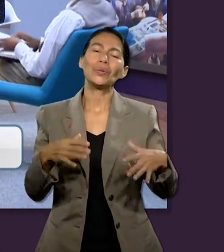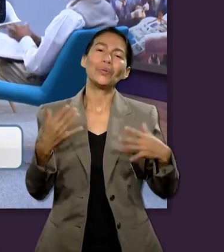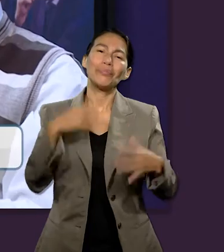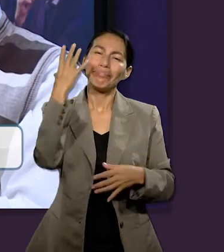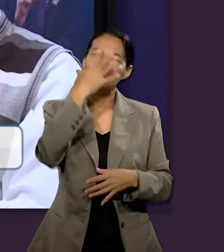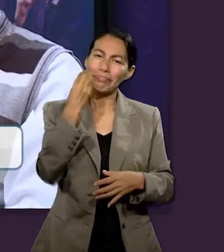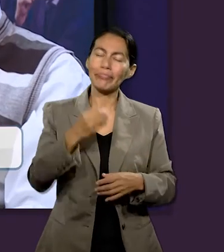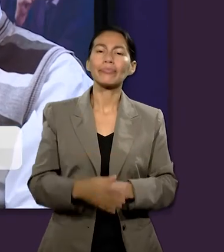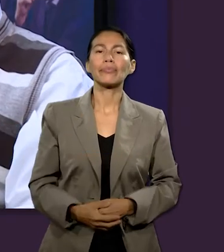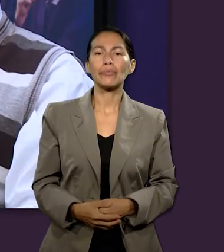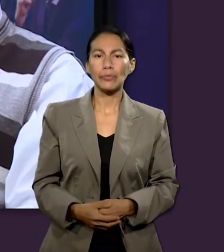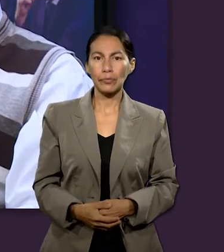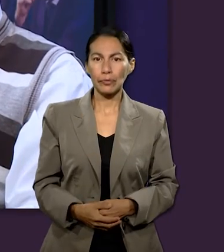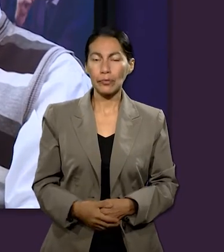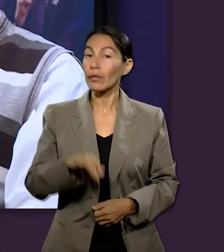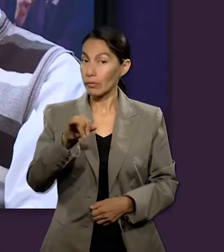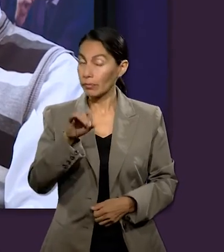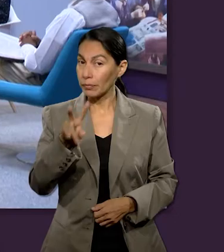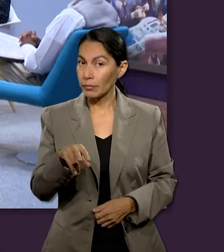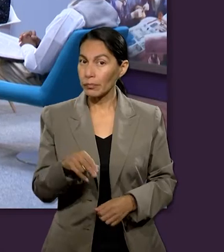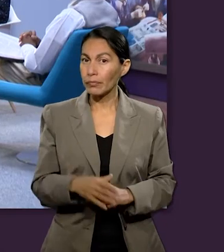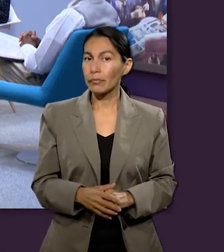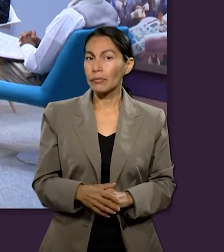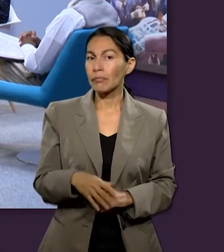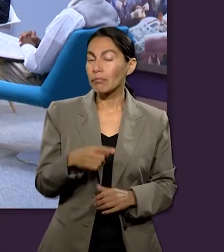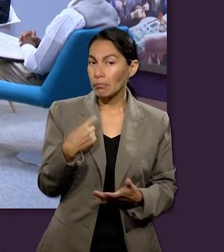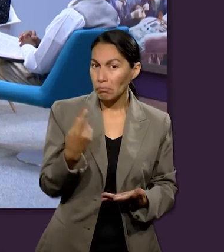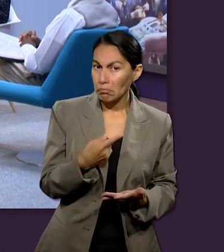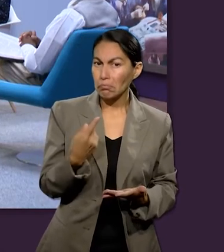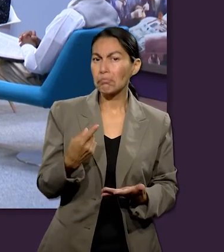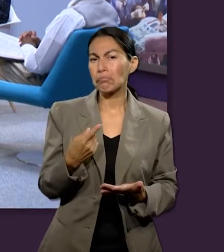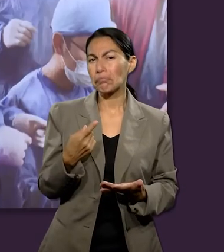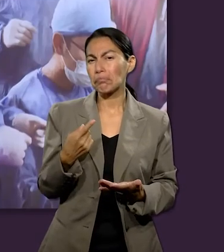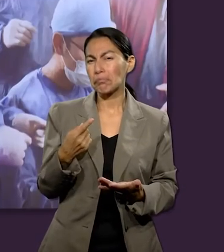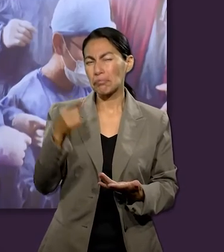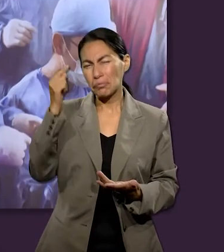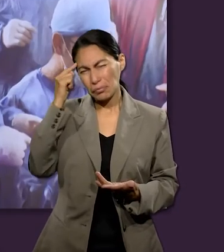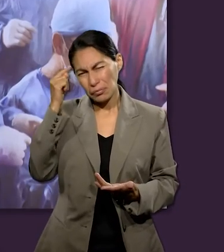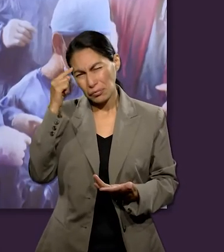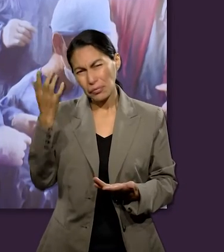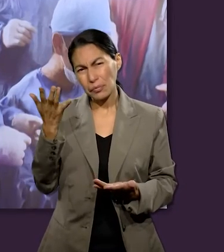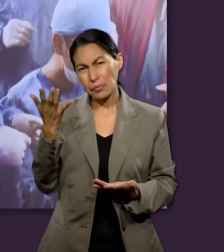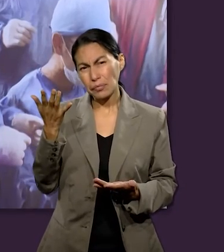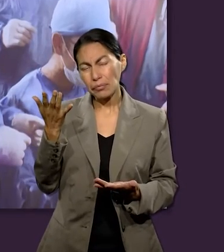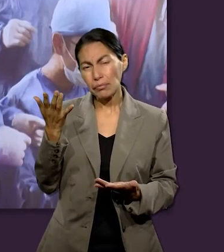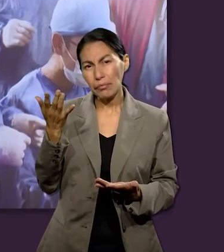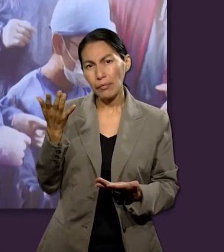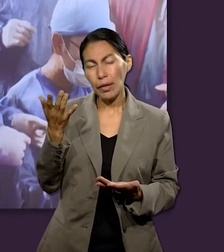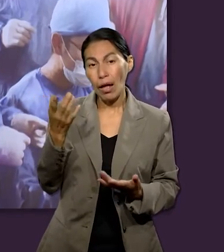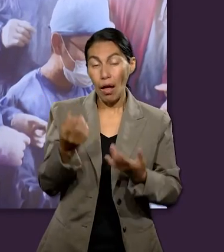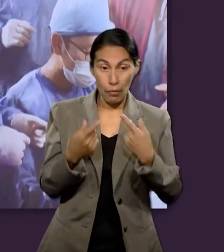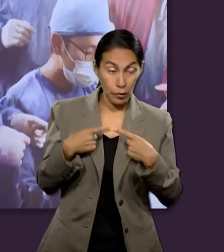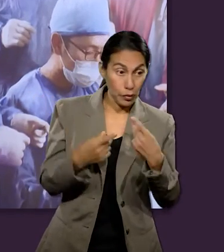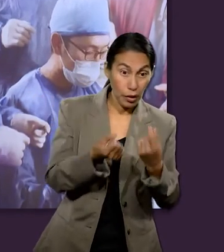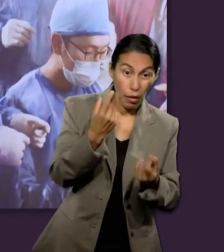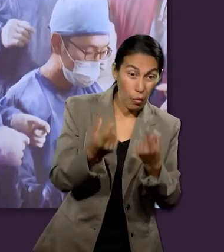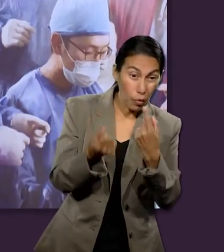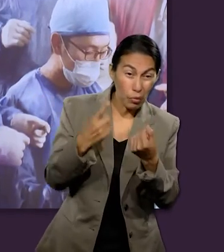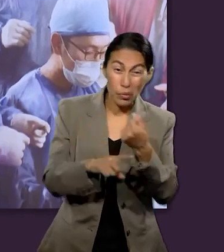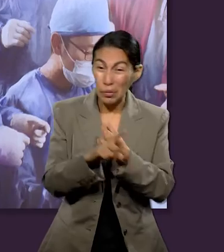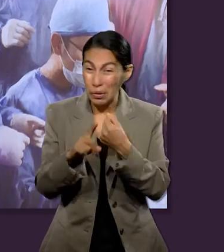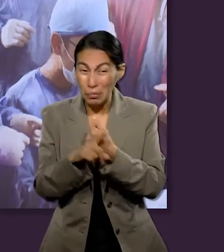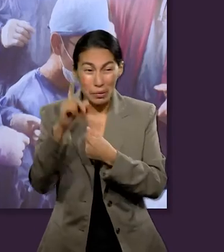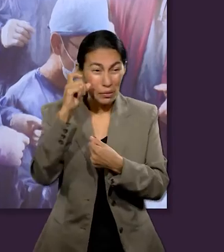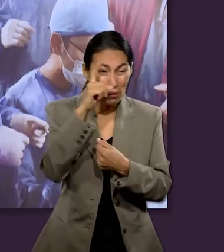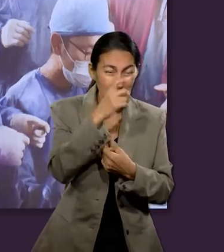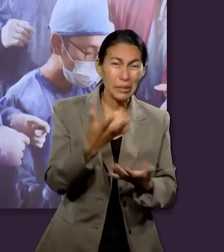escribiré en su corazón. Sí, además de eso, podríamos preguntarnos por qué muchos tienen